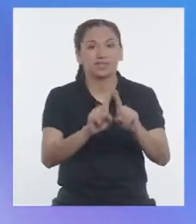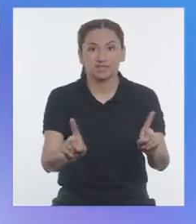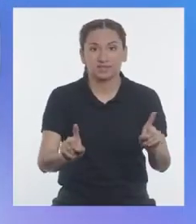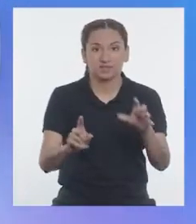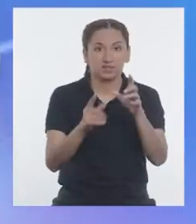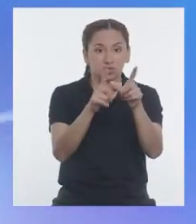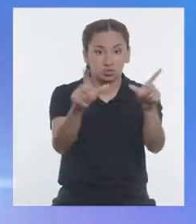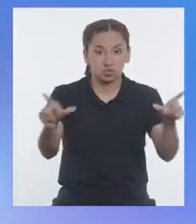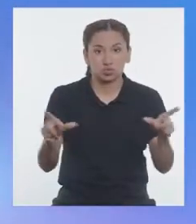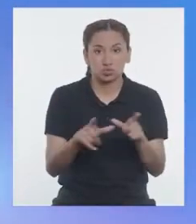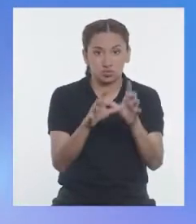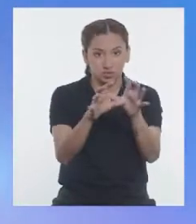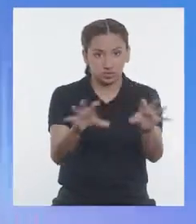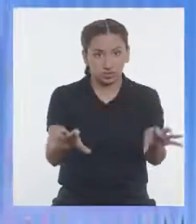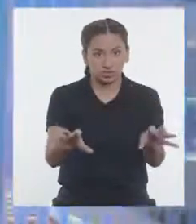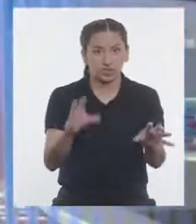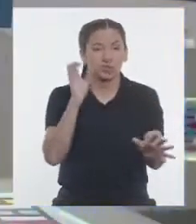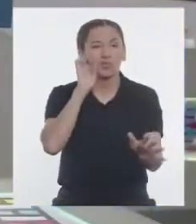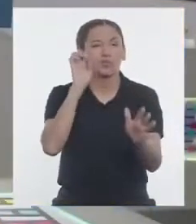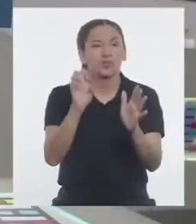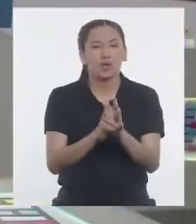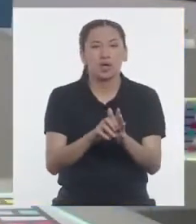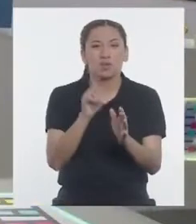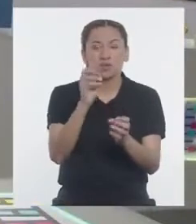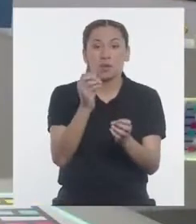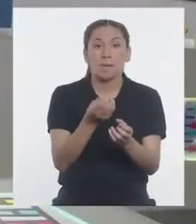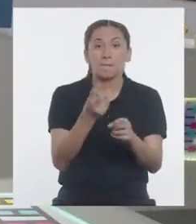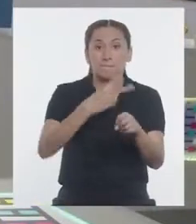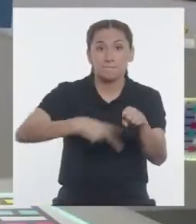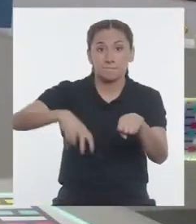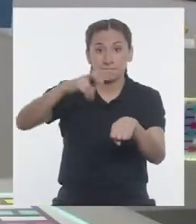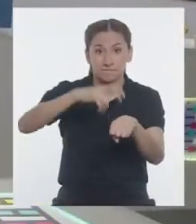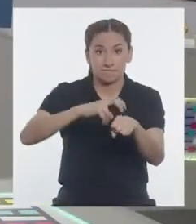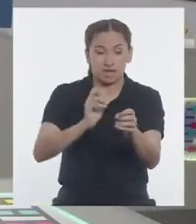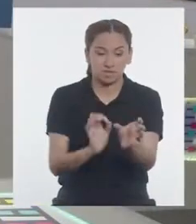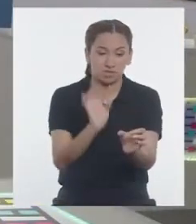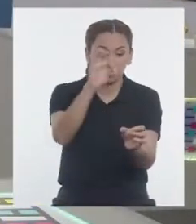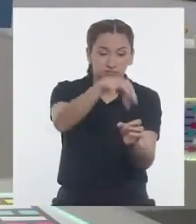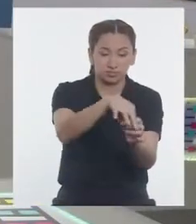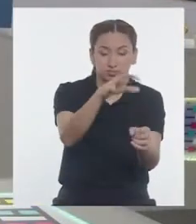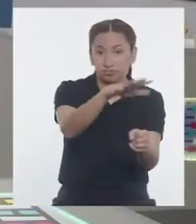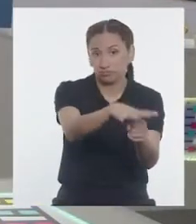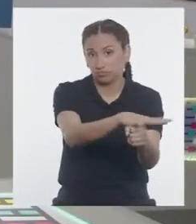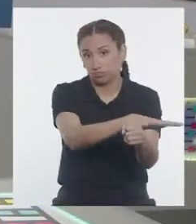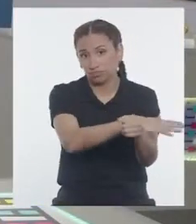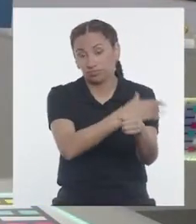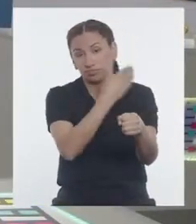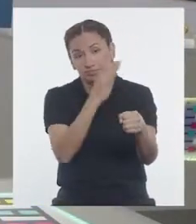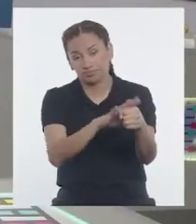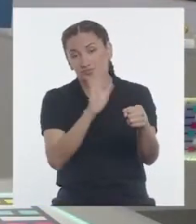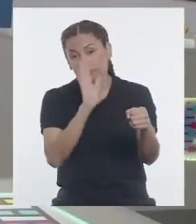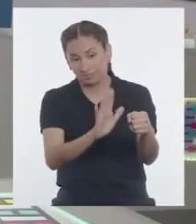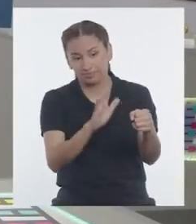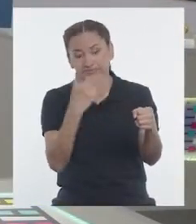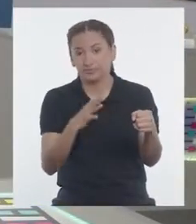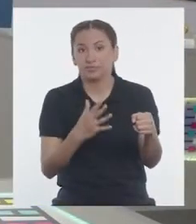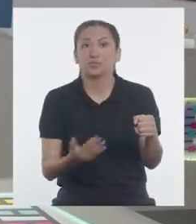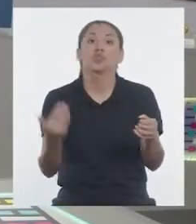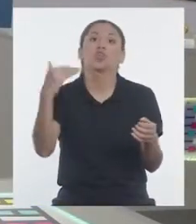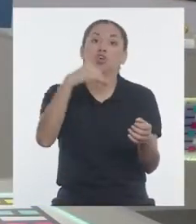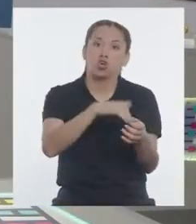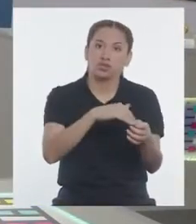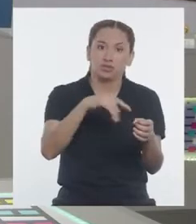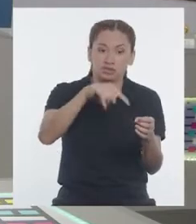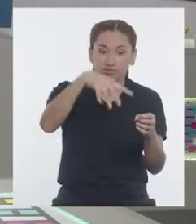diferentes ciclos. O sea, si se siembra papa, una vez cosechada, se prepara la tierra de